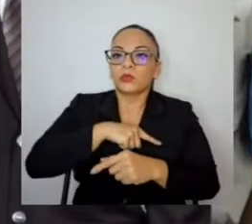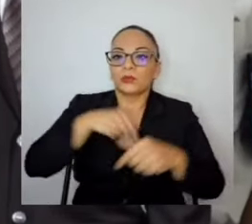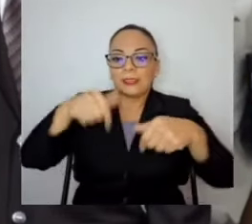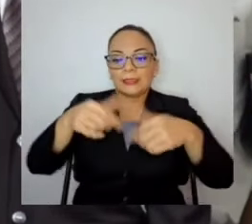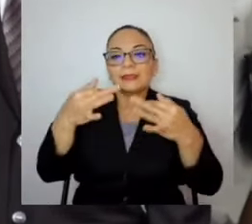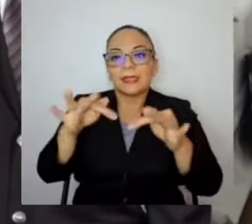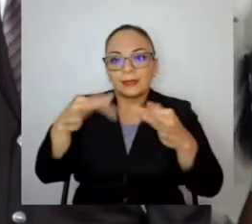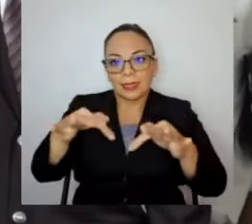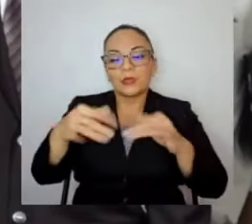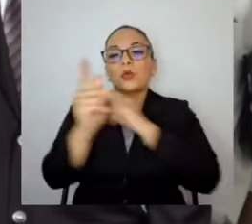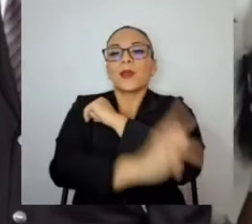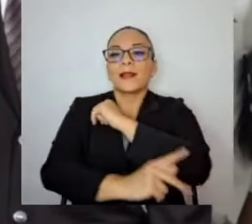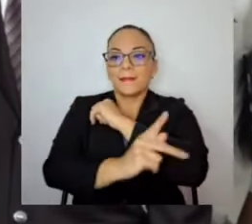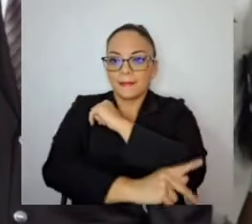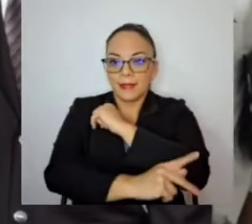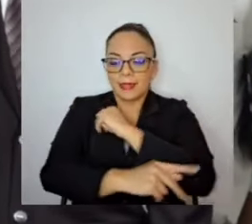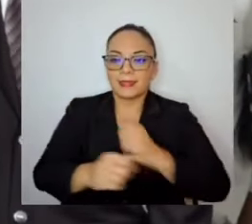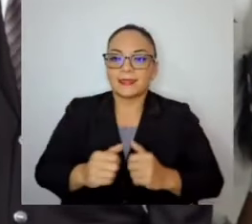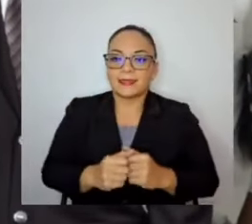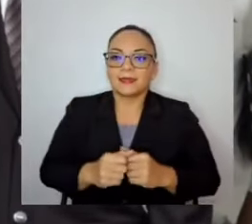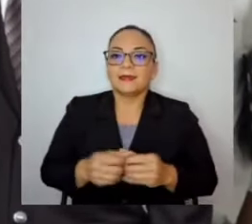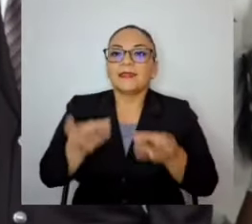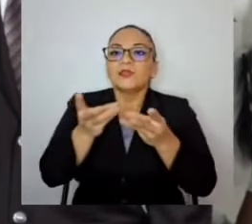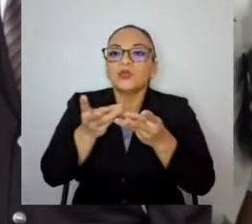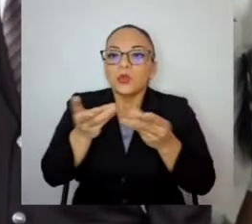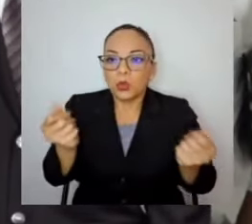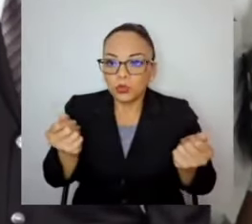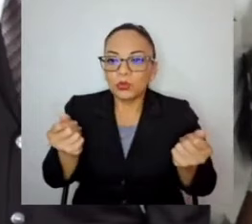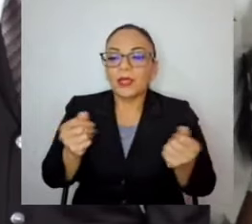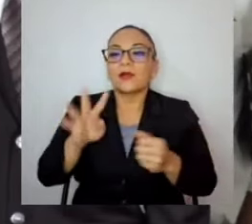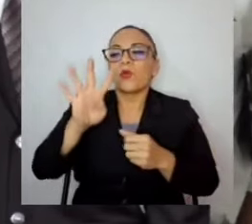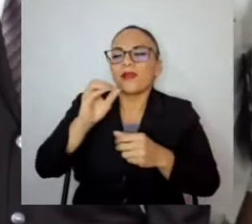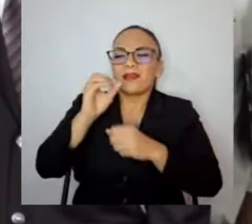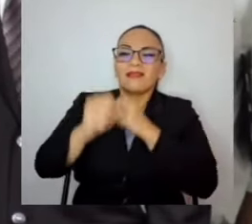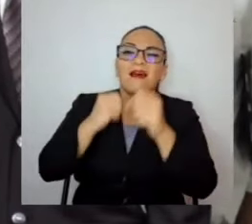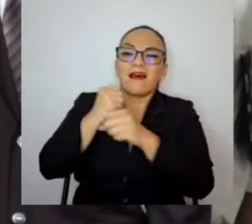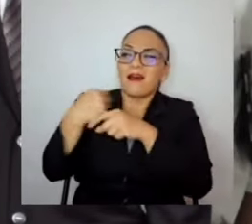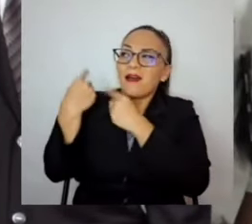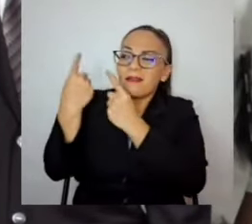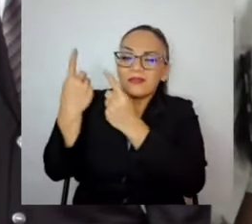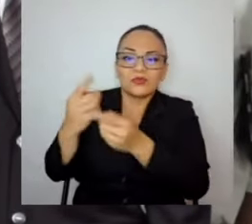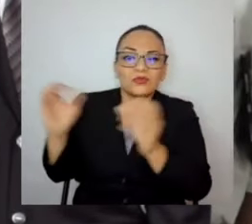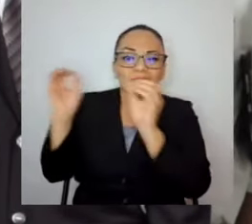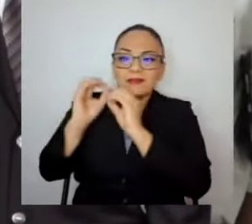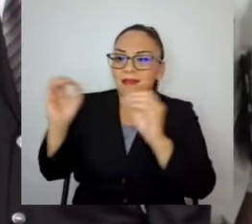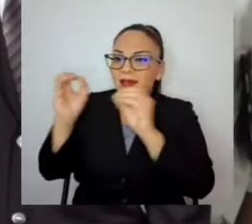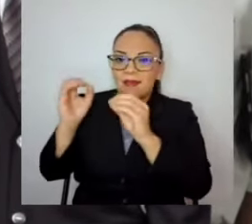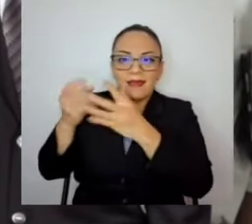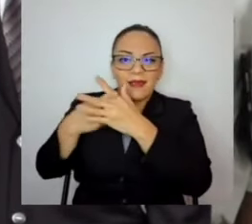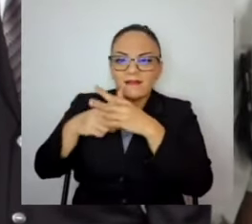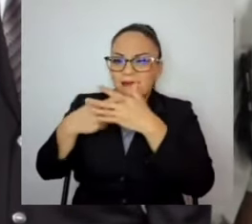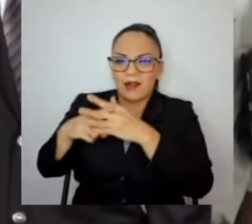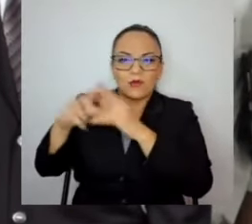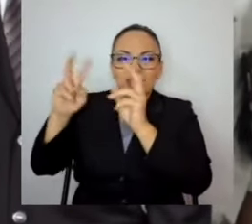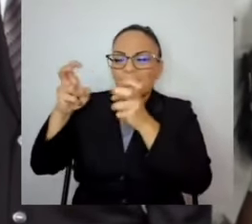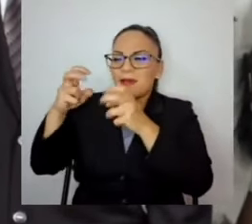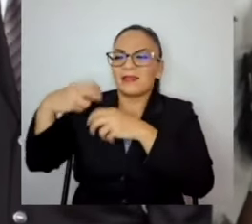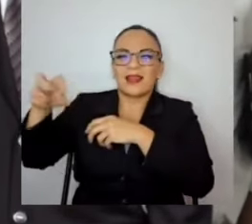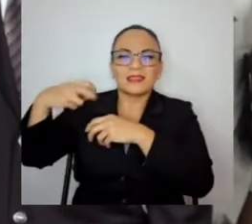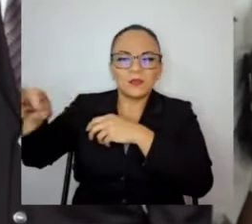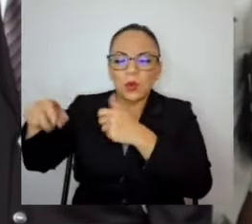de arreglar 40 años de rezago en transporte y viabilidad. Tenemos muchos